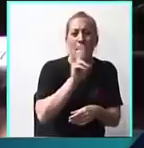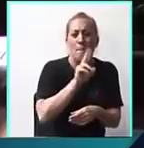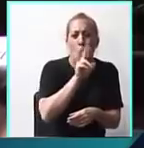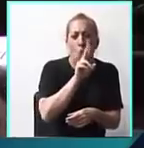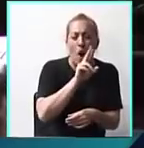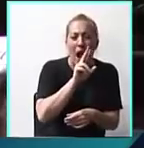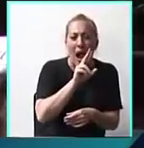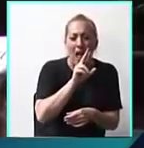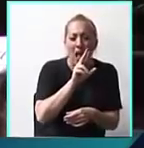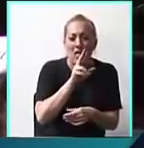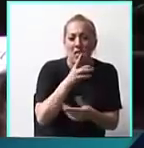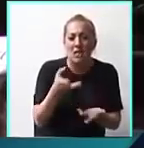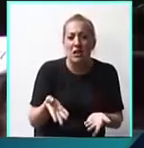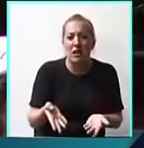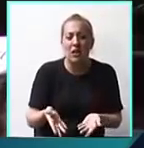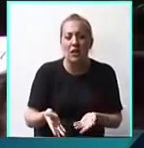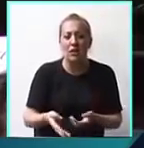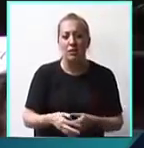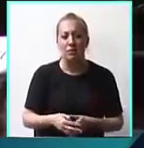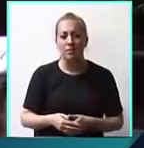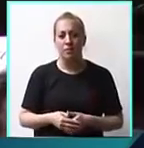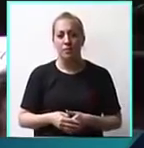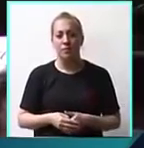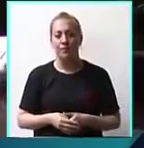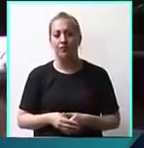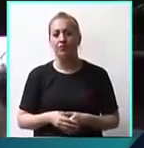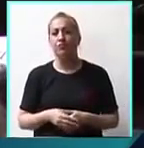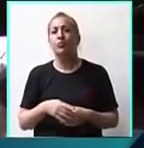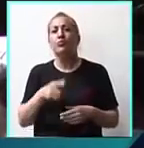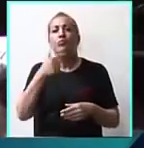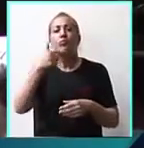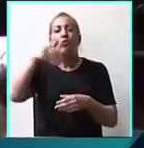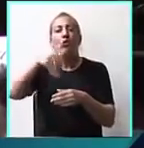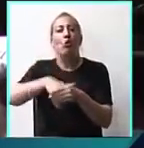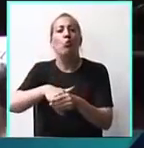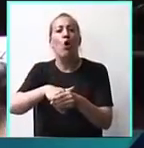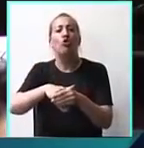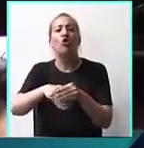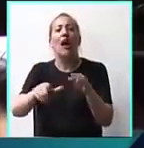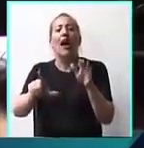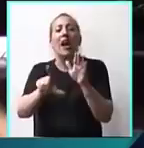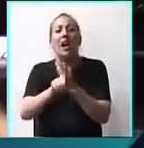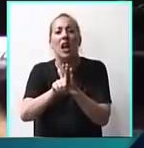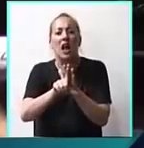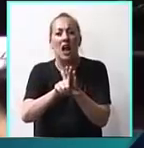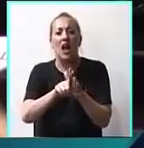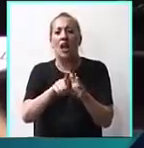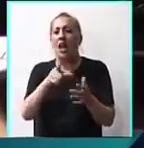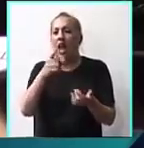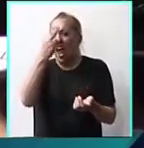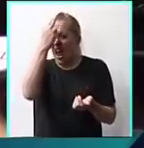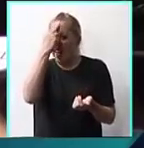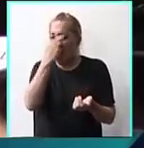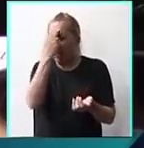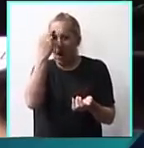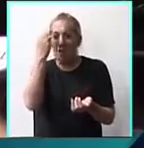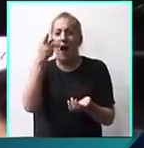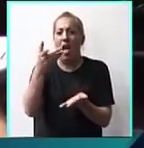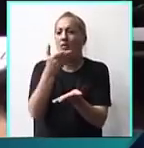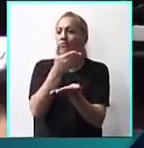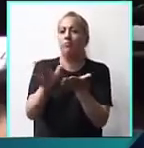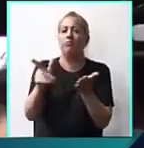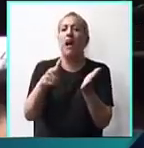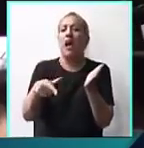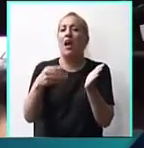la ley que deja a las enfermeras fuera del estatuto